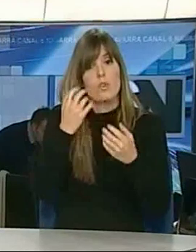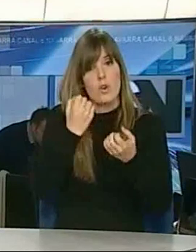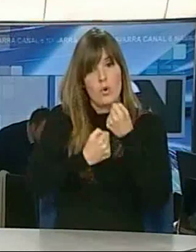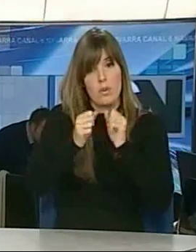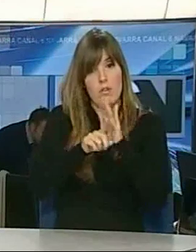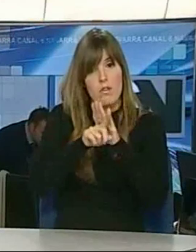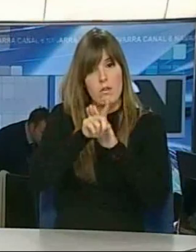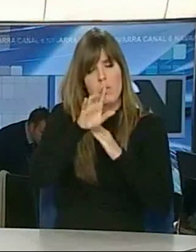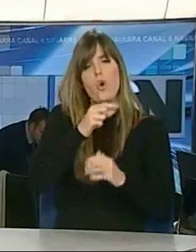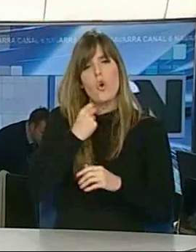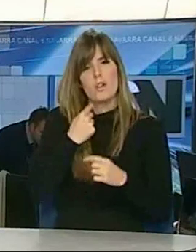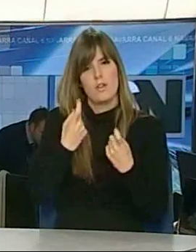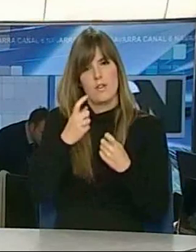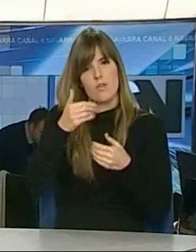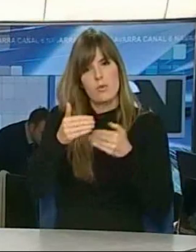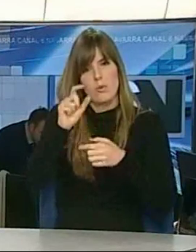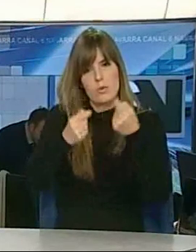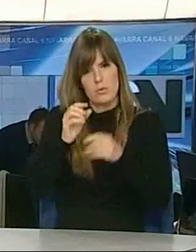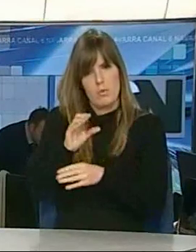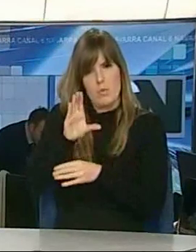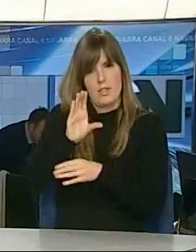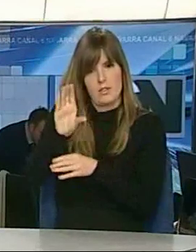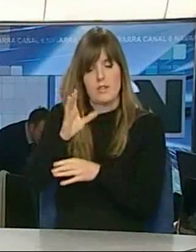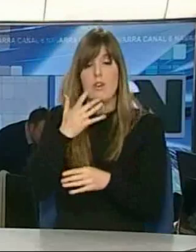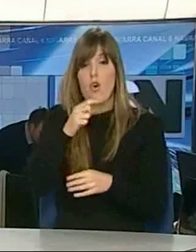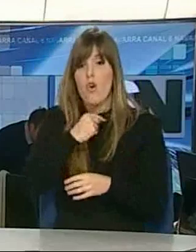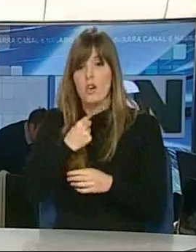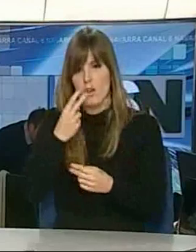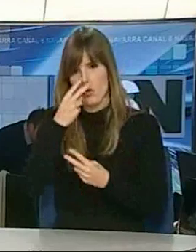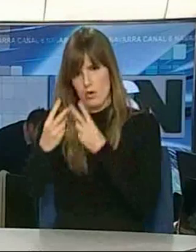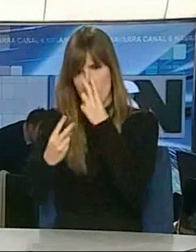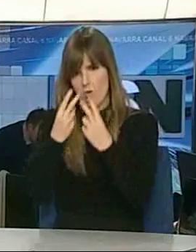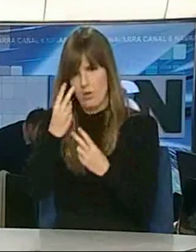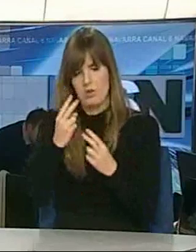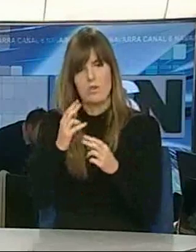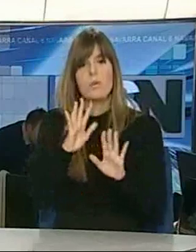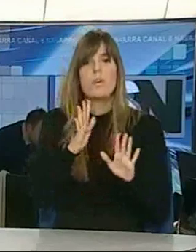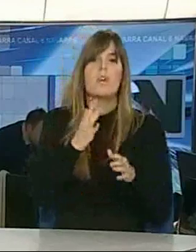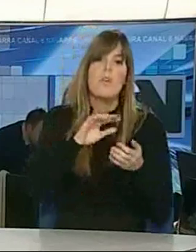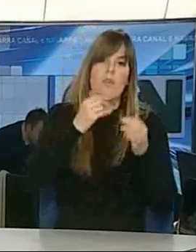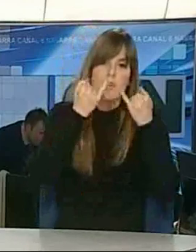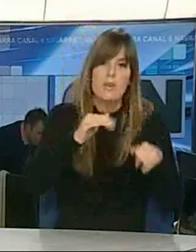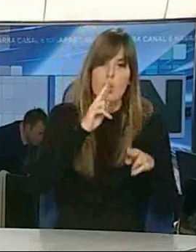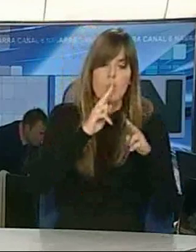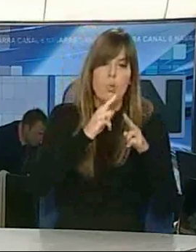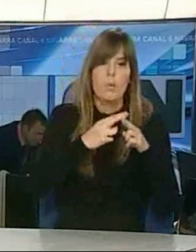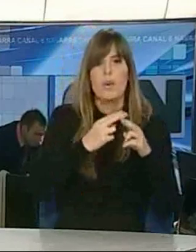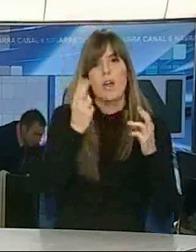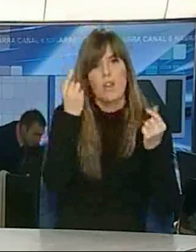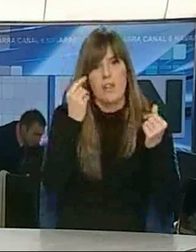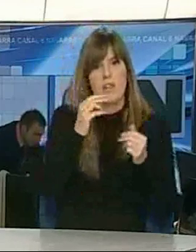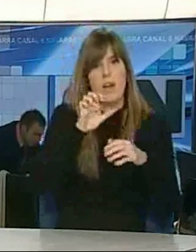que Olite necesita es más presupuesto. Se sacrifica Olite, pero se promociona el Festival de Danza Escena, que también será bienal.